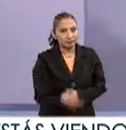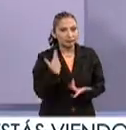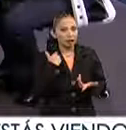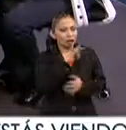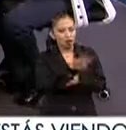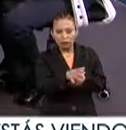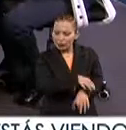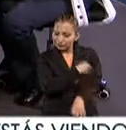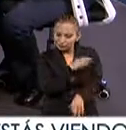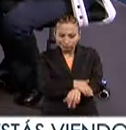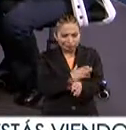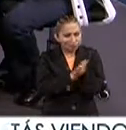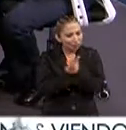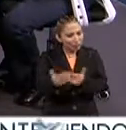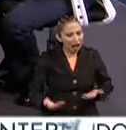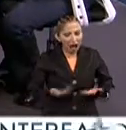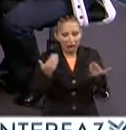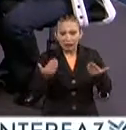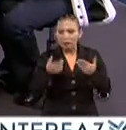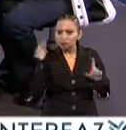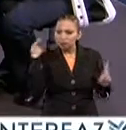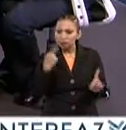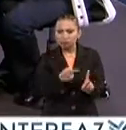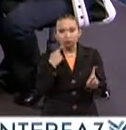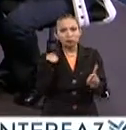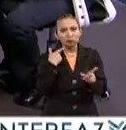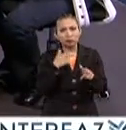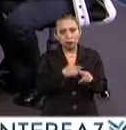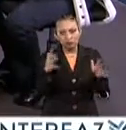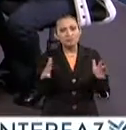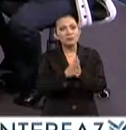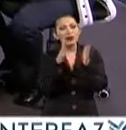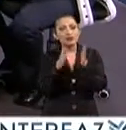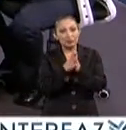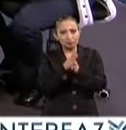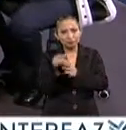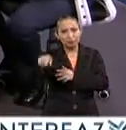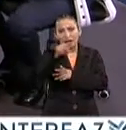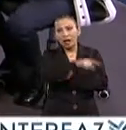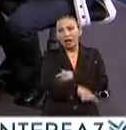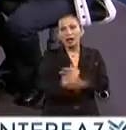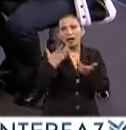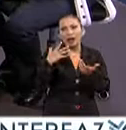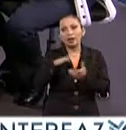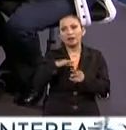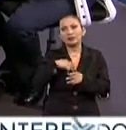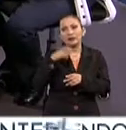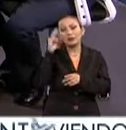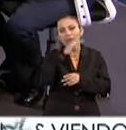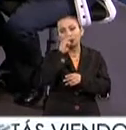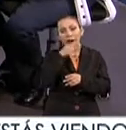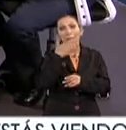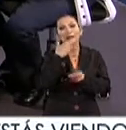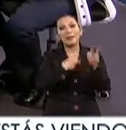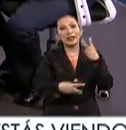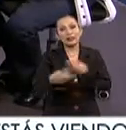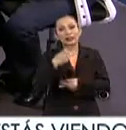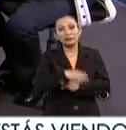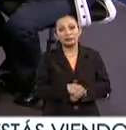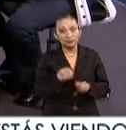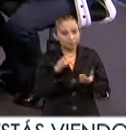con toda la energía y con tener el ánimo, precisamente, de seguir participando en la actividad nacional. Así es, bienvenidos.